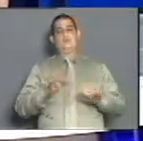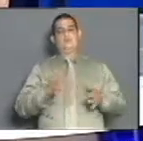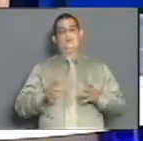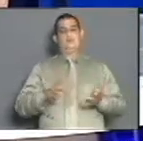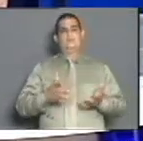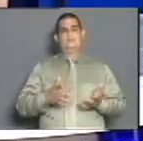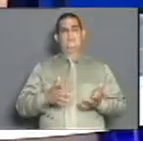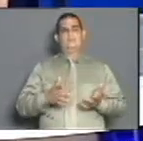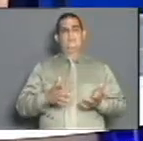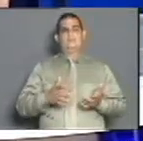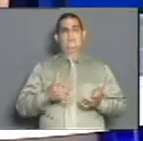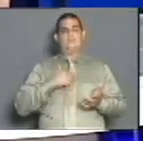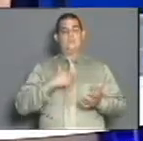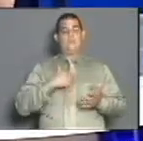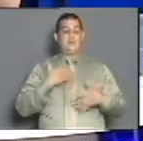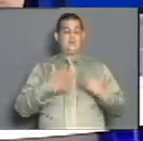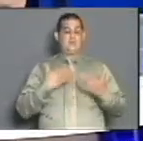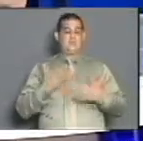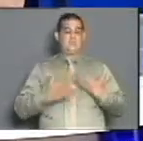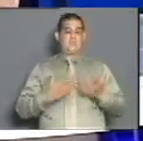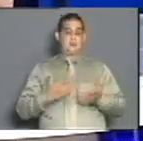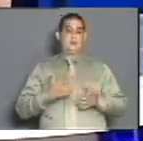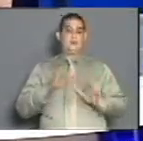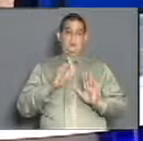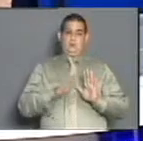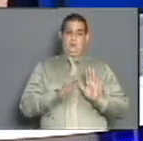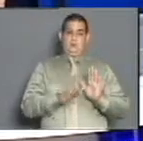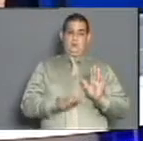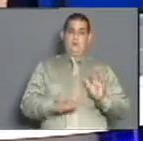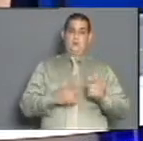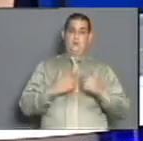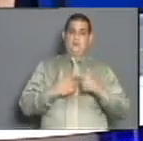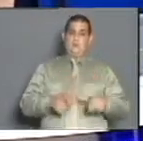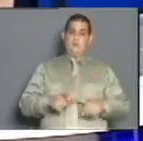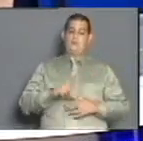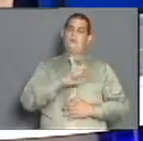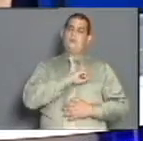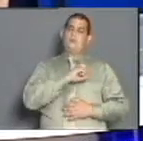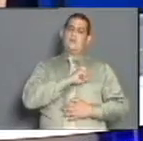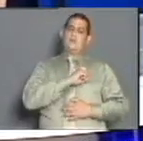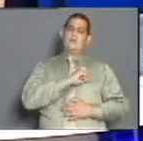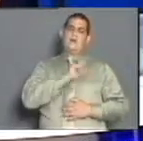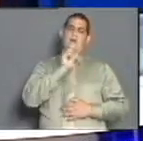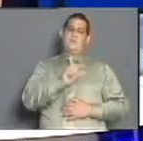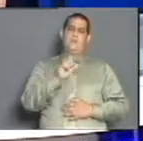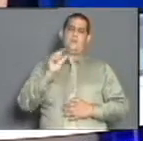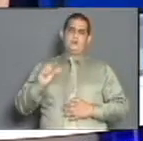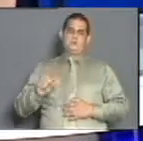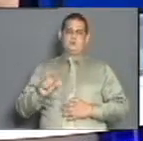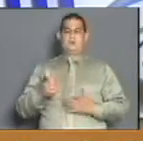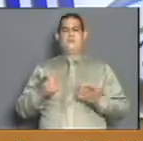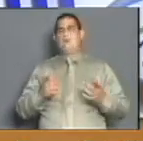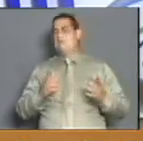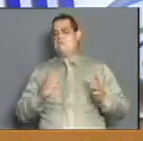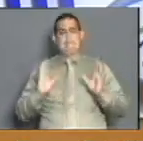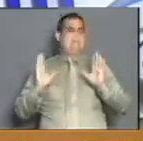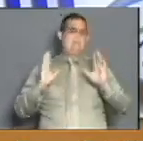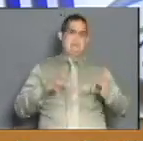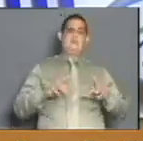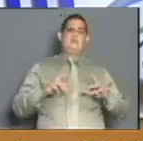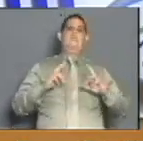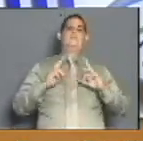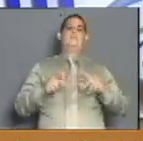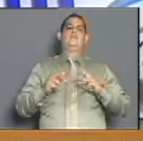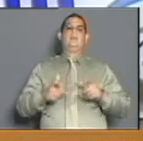debía tener... Yo me alegro, yo me alegro que todo baje, yo me alegro. Pero yo tengo temor que las personas por algún descuido vuelvan a aparecer